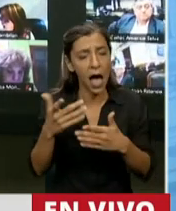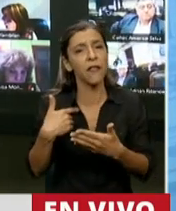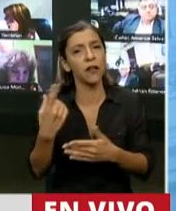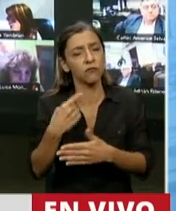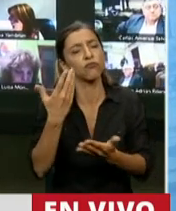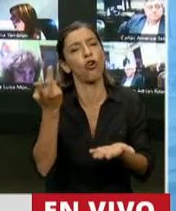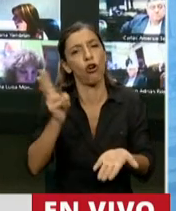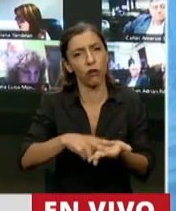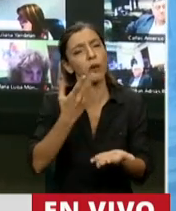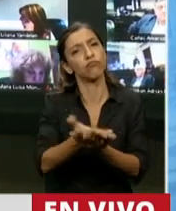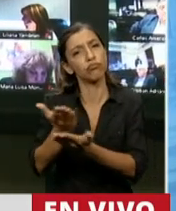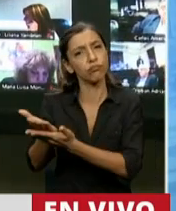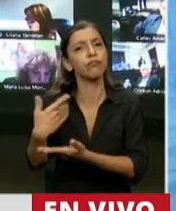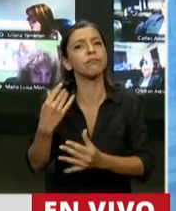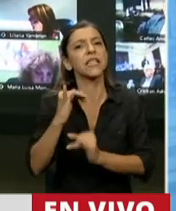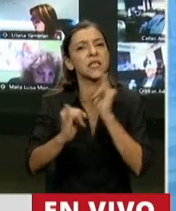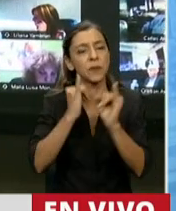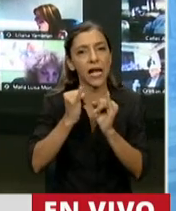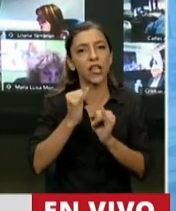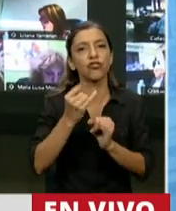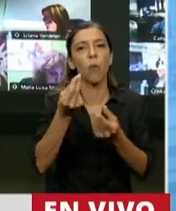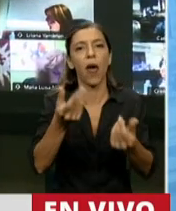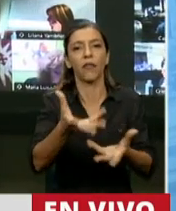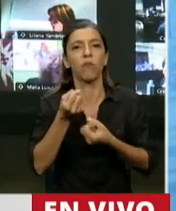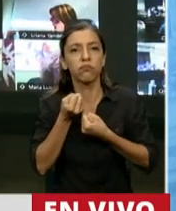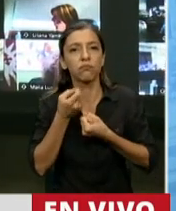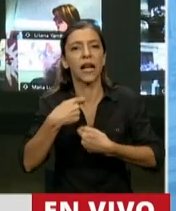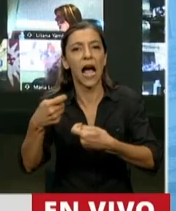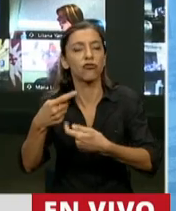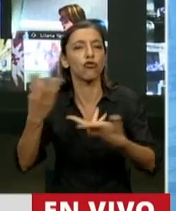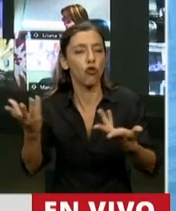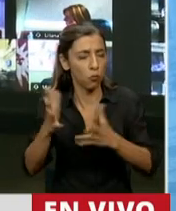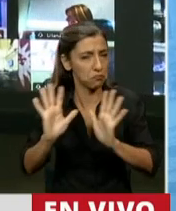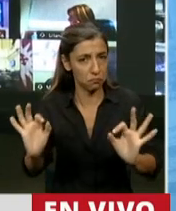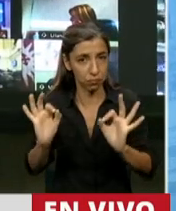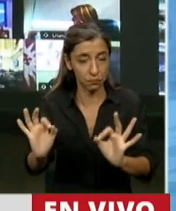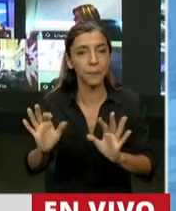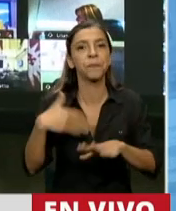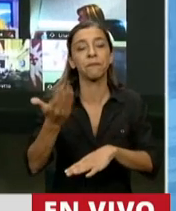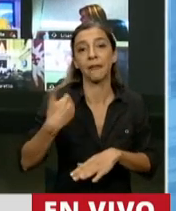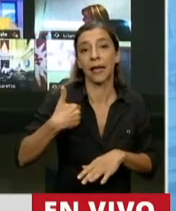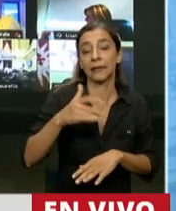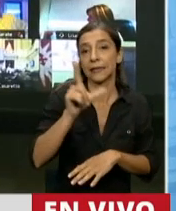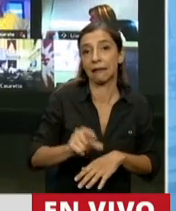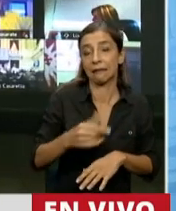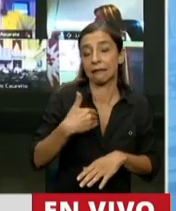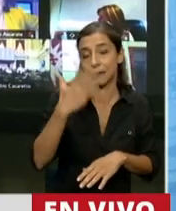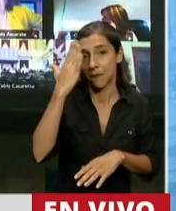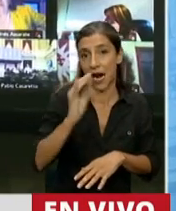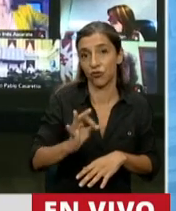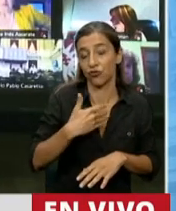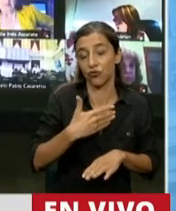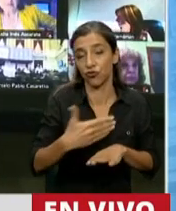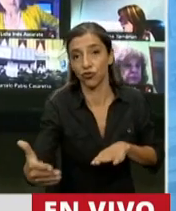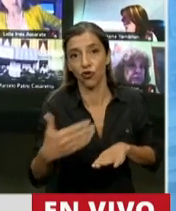Y luego suscitó la pandemia y, por supuesto, las necesidades del país fueron por otro lado. El